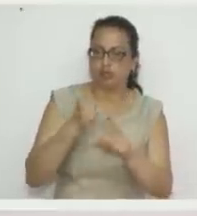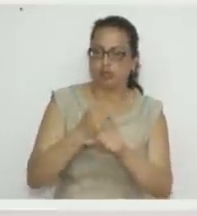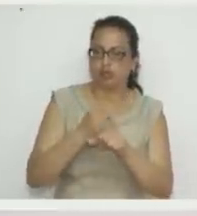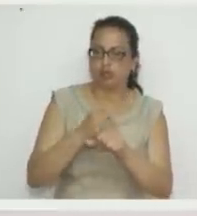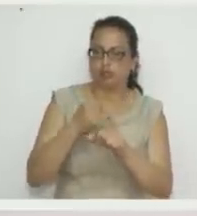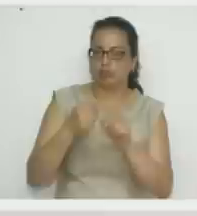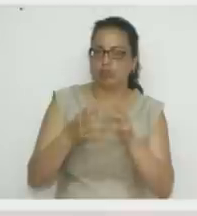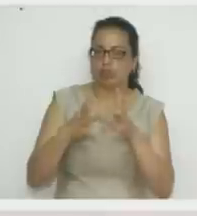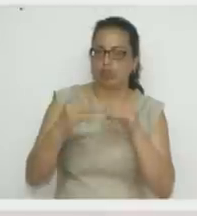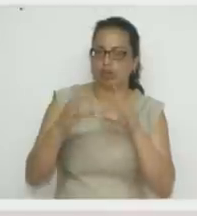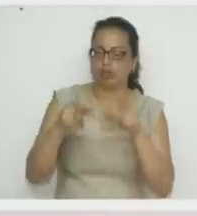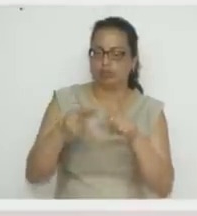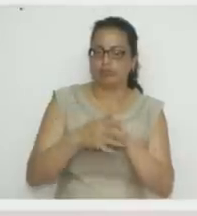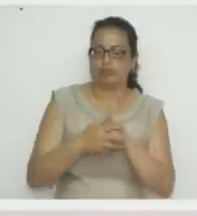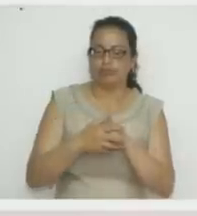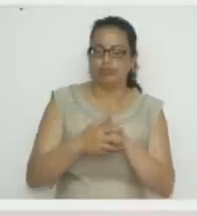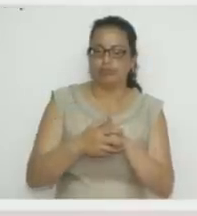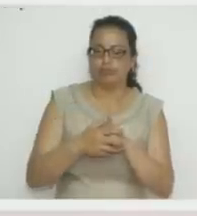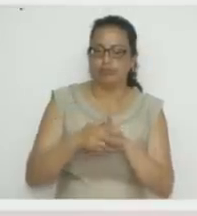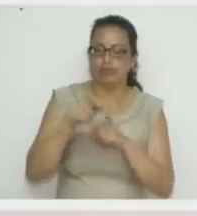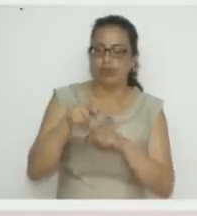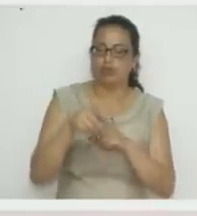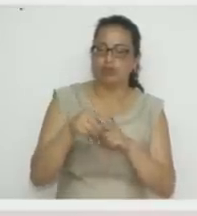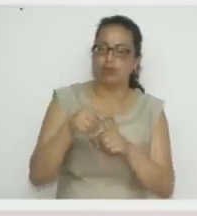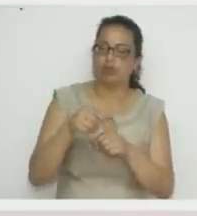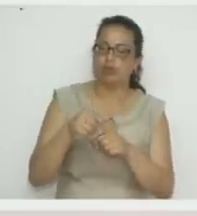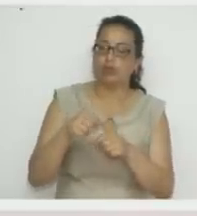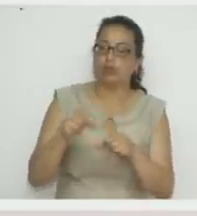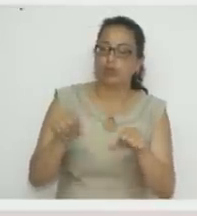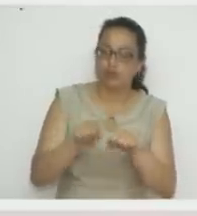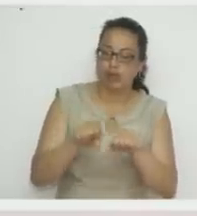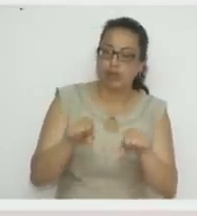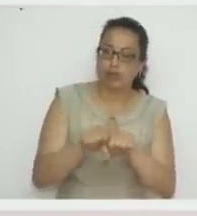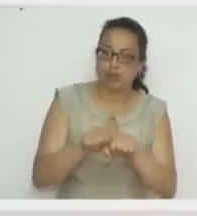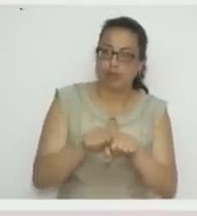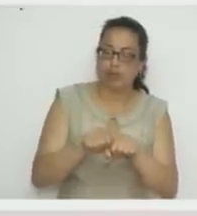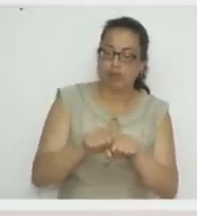312-423-8038.